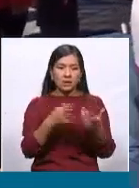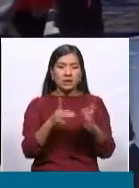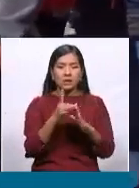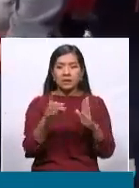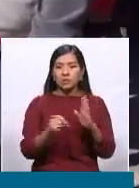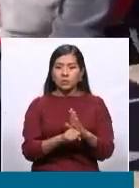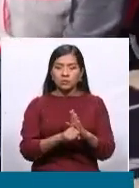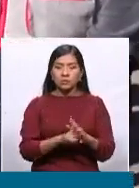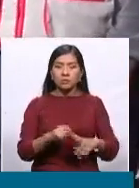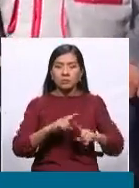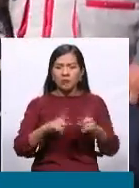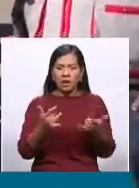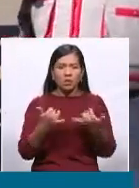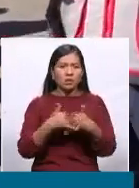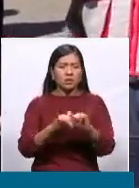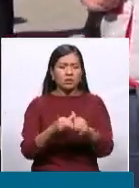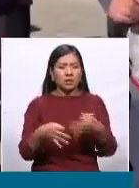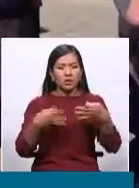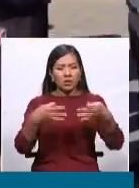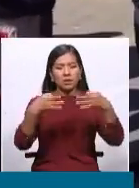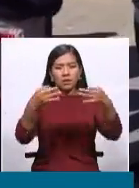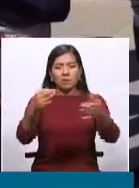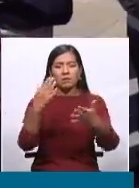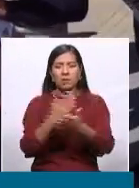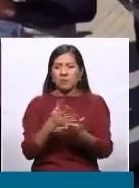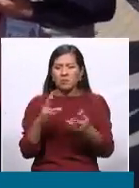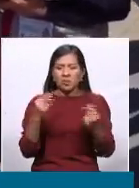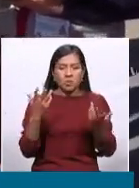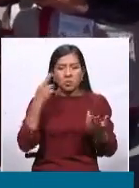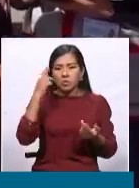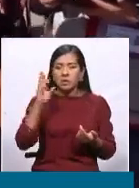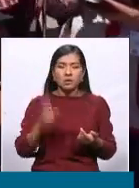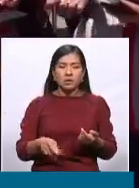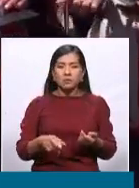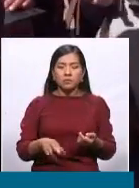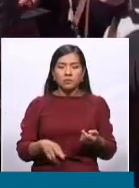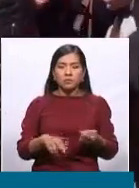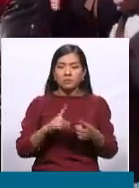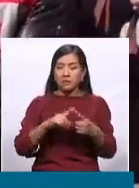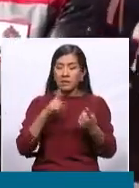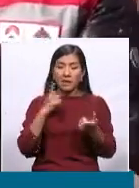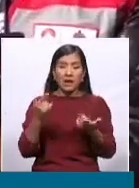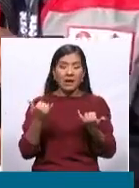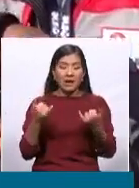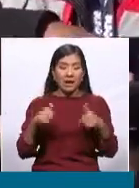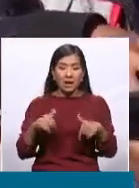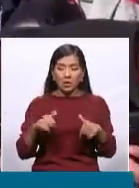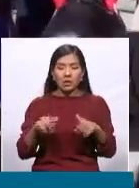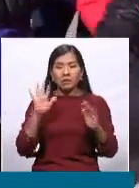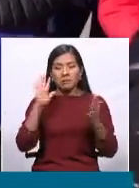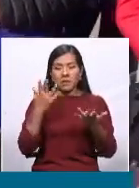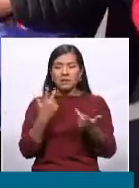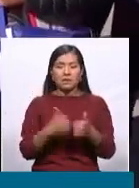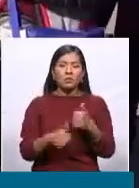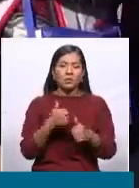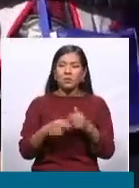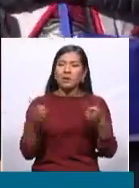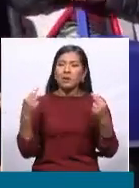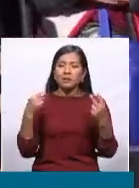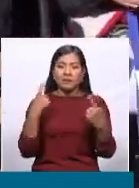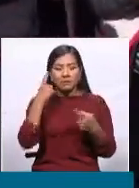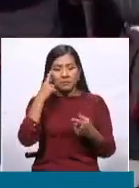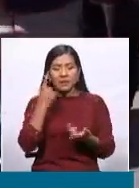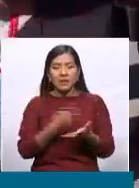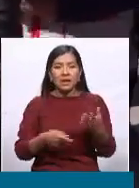la prórroga de ese paro que como decía hace un momento ahorita están haciendo patadas de ahogado porque no